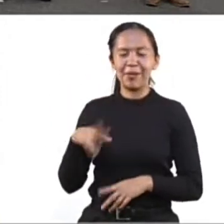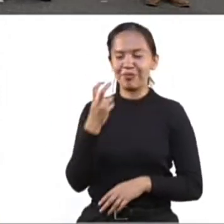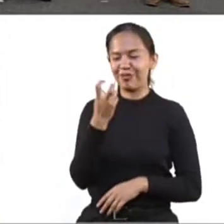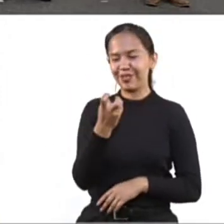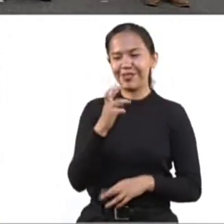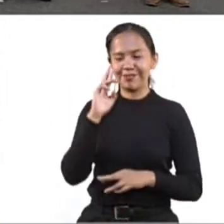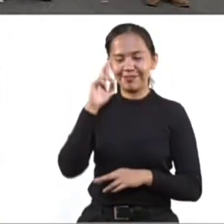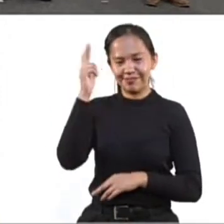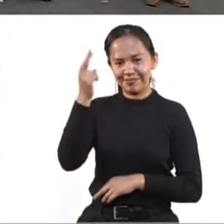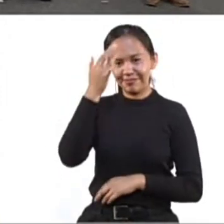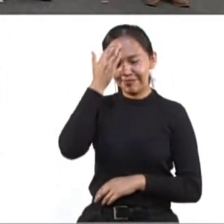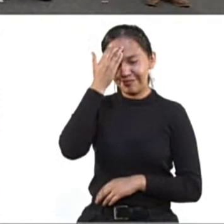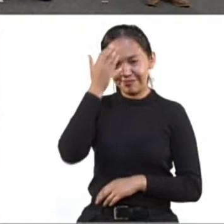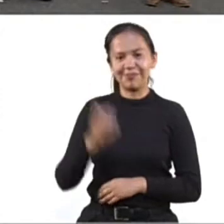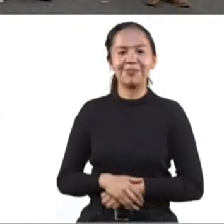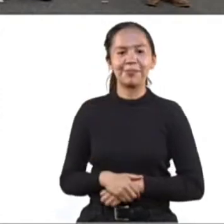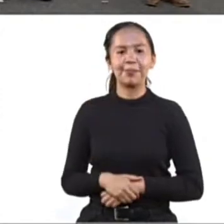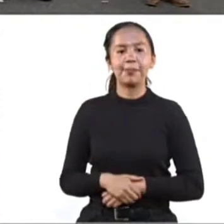Pepe, adelante.